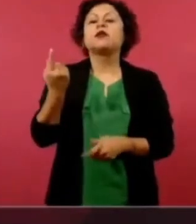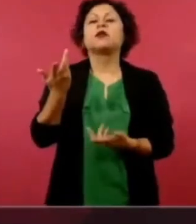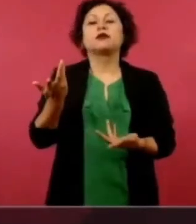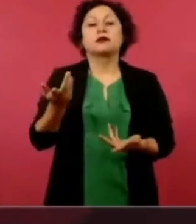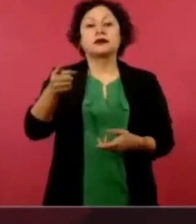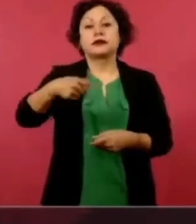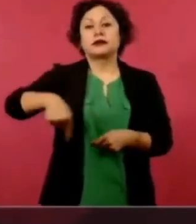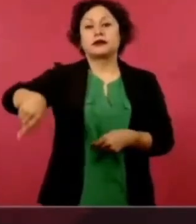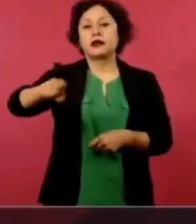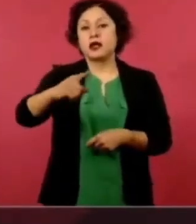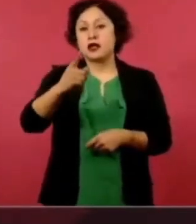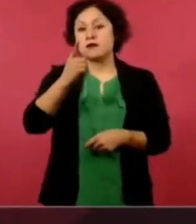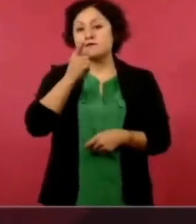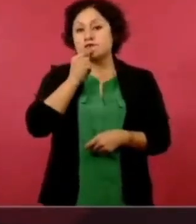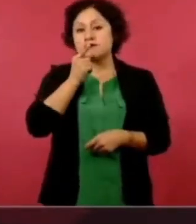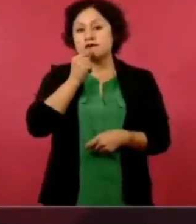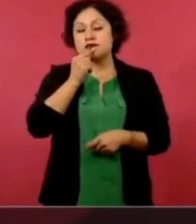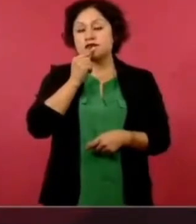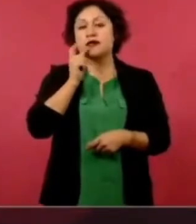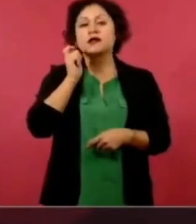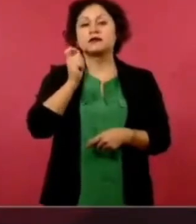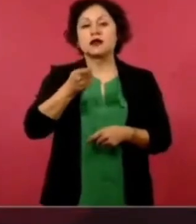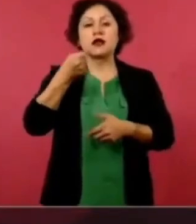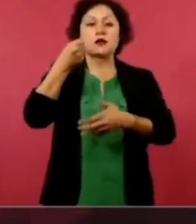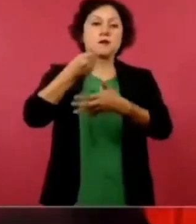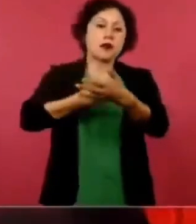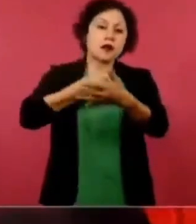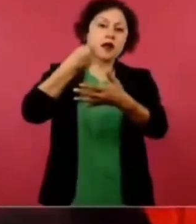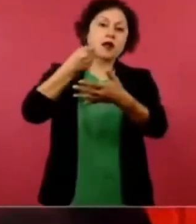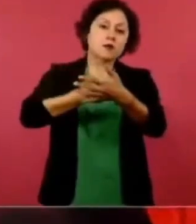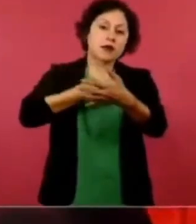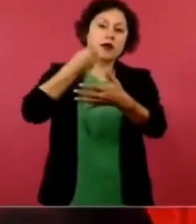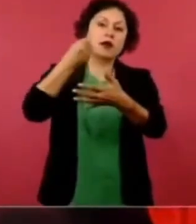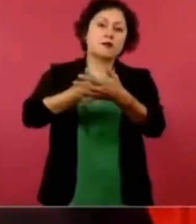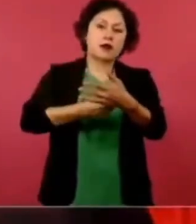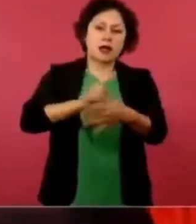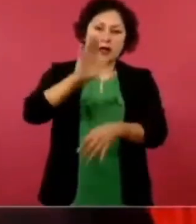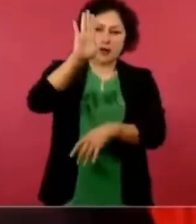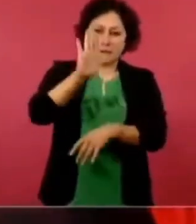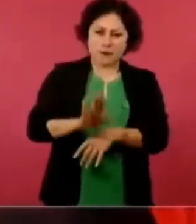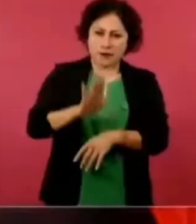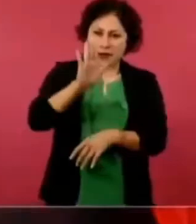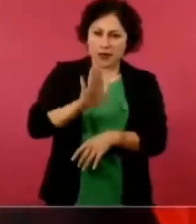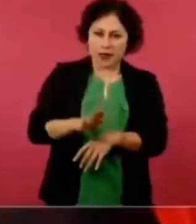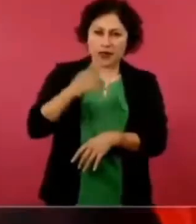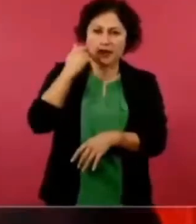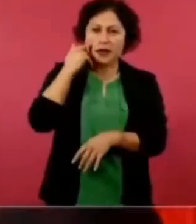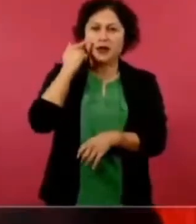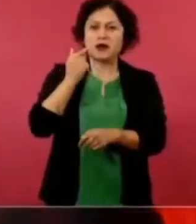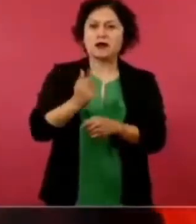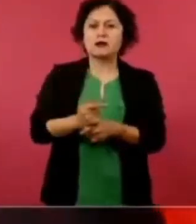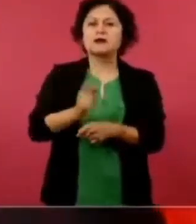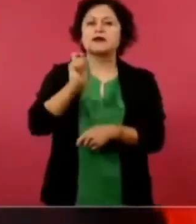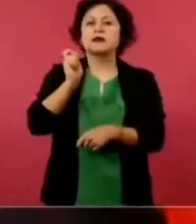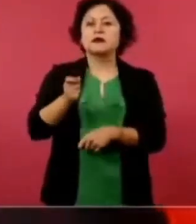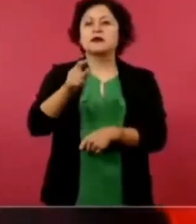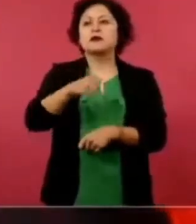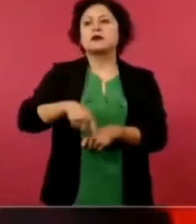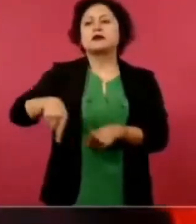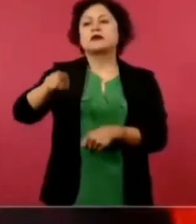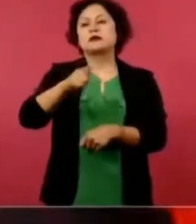que parece que hicieron pasar los inspectores,